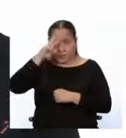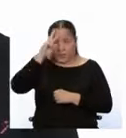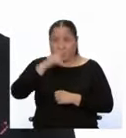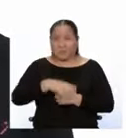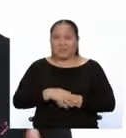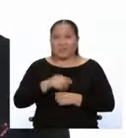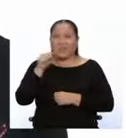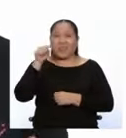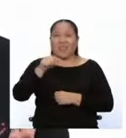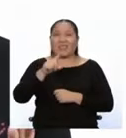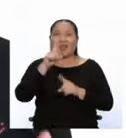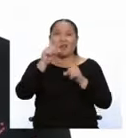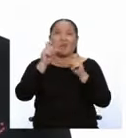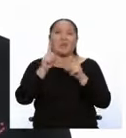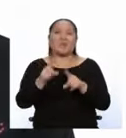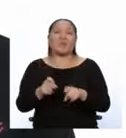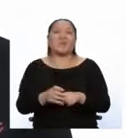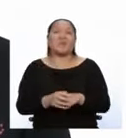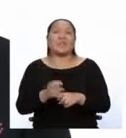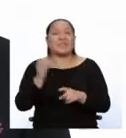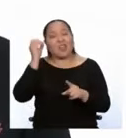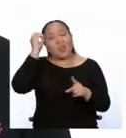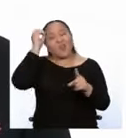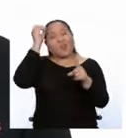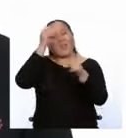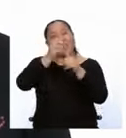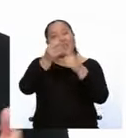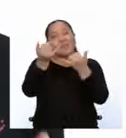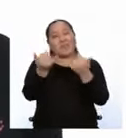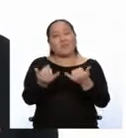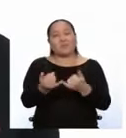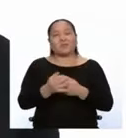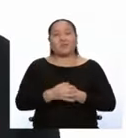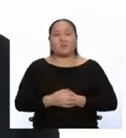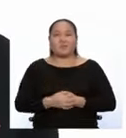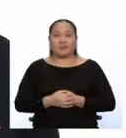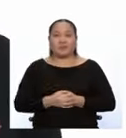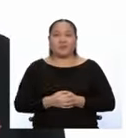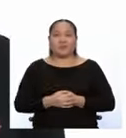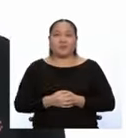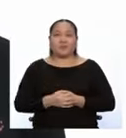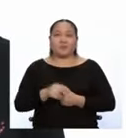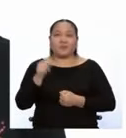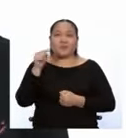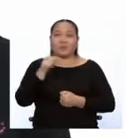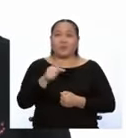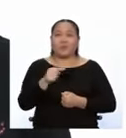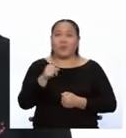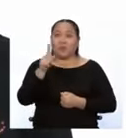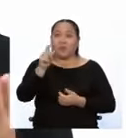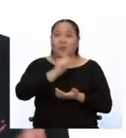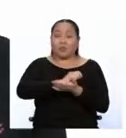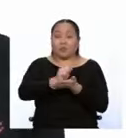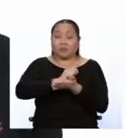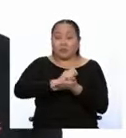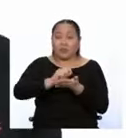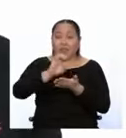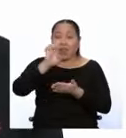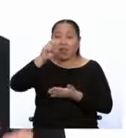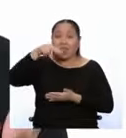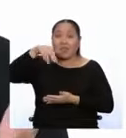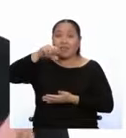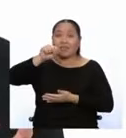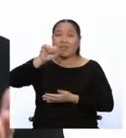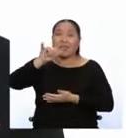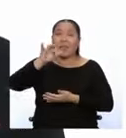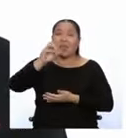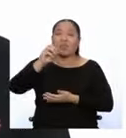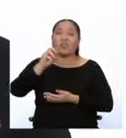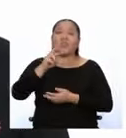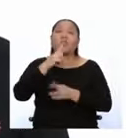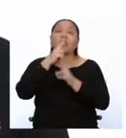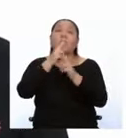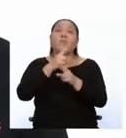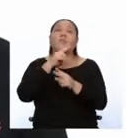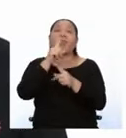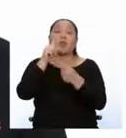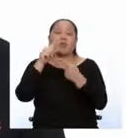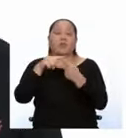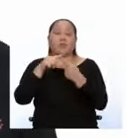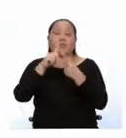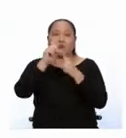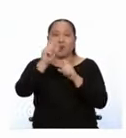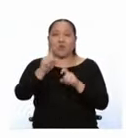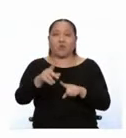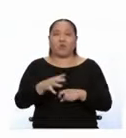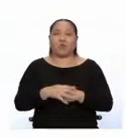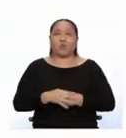estas preguntas nos llevan al reto del día de hoy. Justamente, que es hacer un ensayo en el que respondan a la siguiente pregunta.